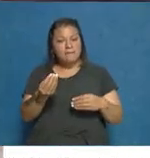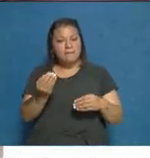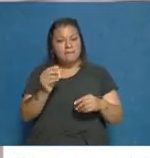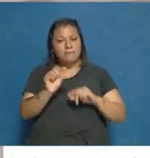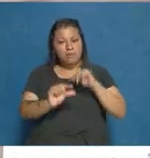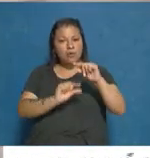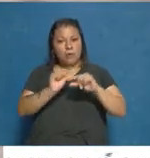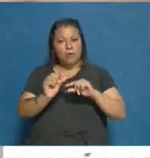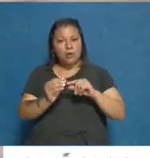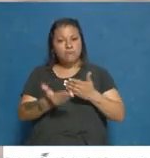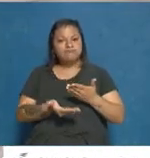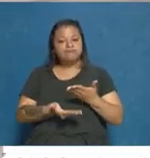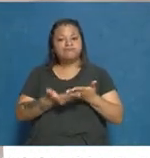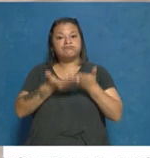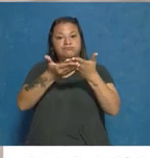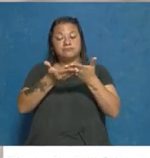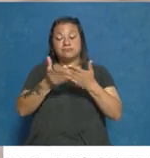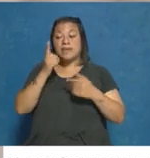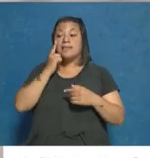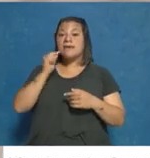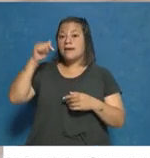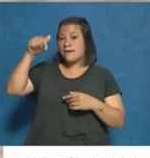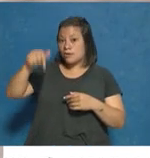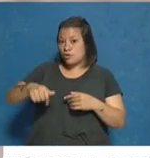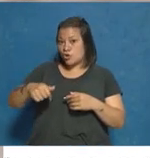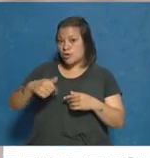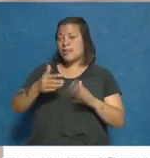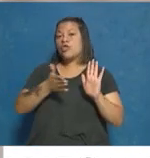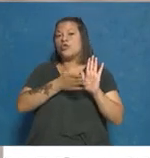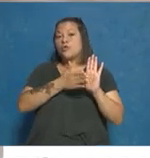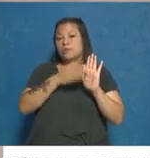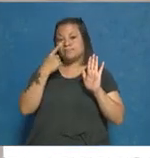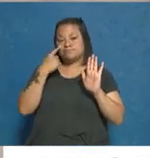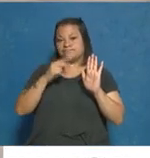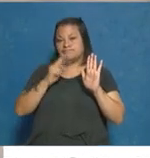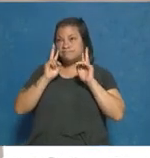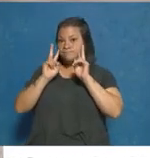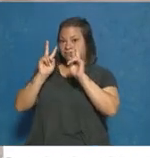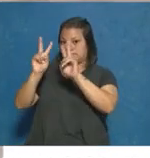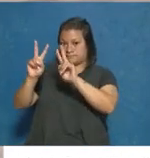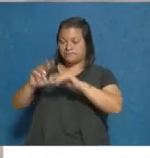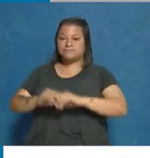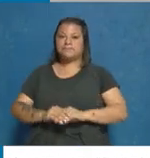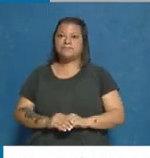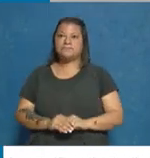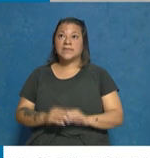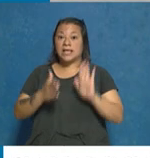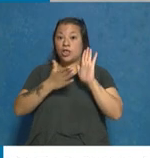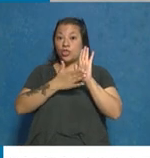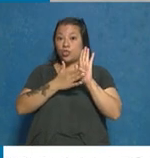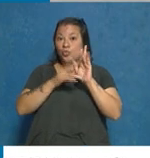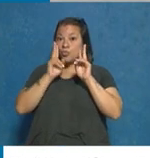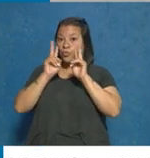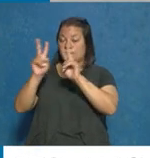a este documento. Bueno, en el día de hoy se conoció este documento que vamos a ver en pantalla ahora. Este documento